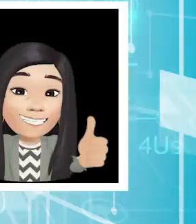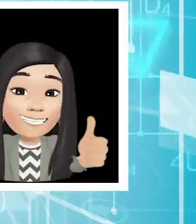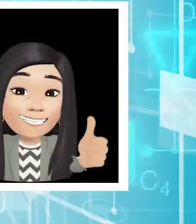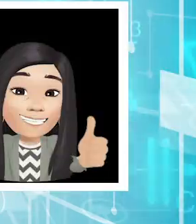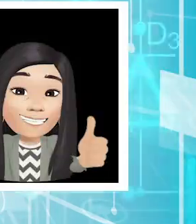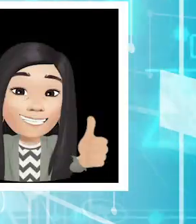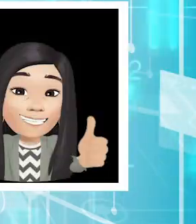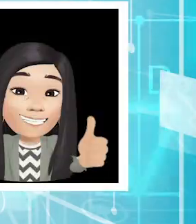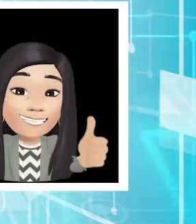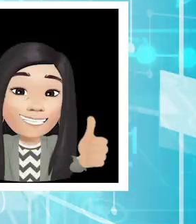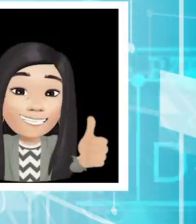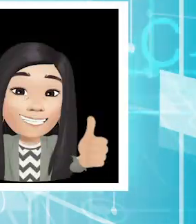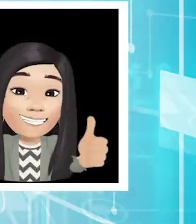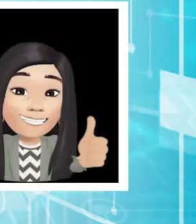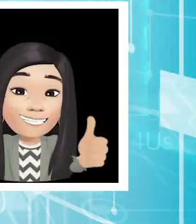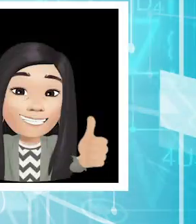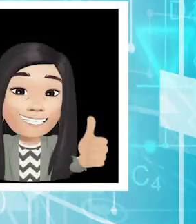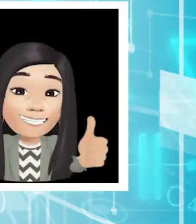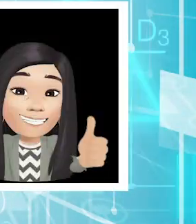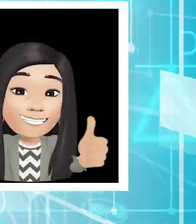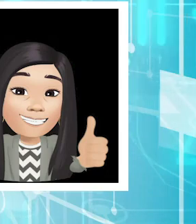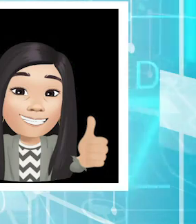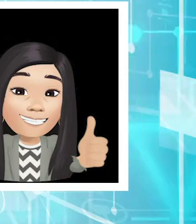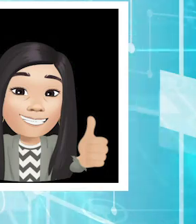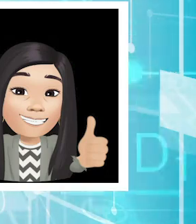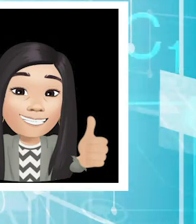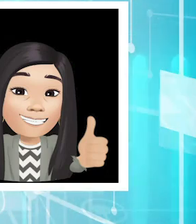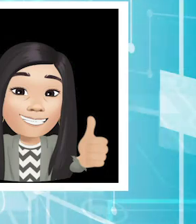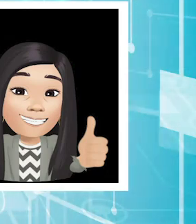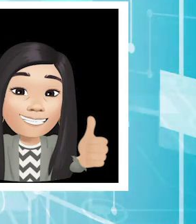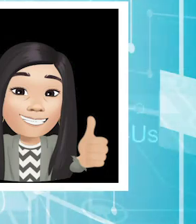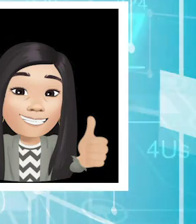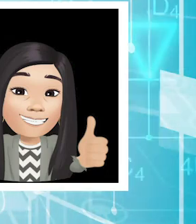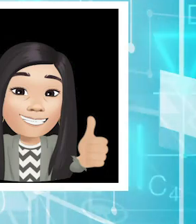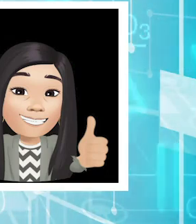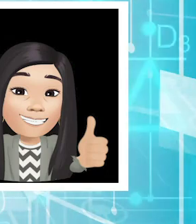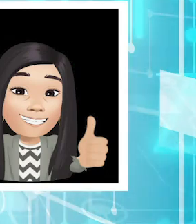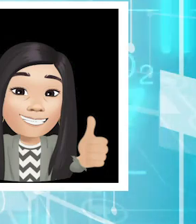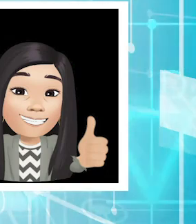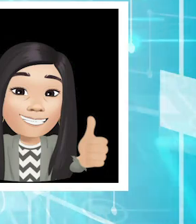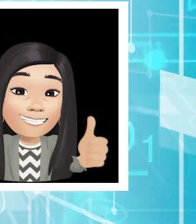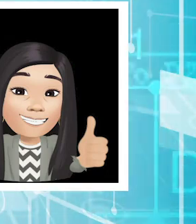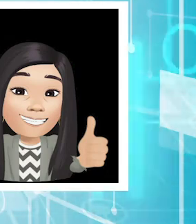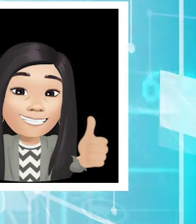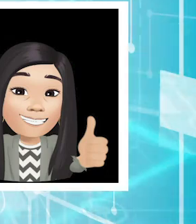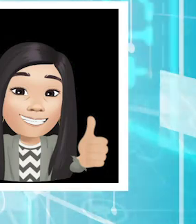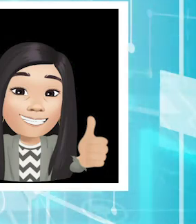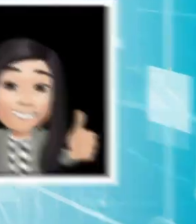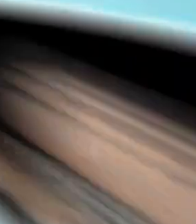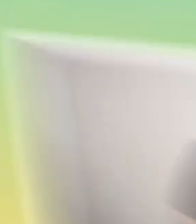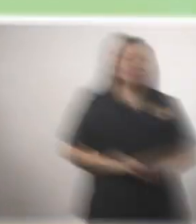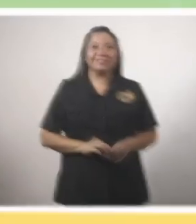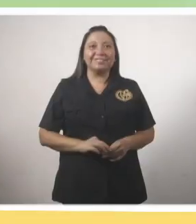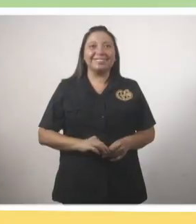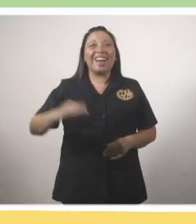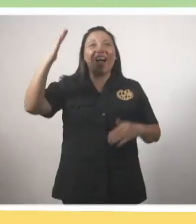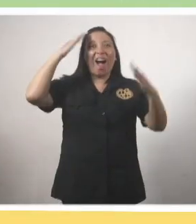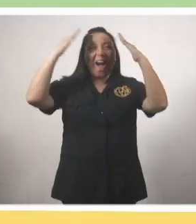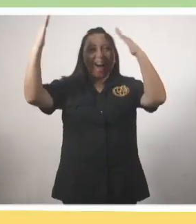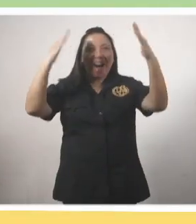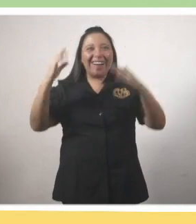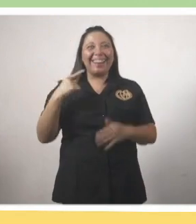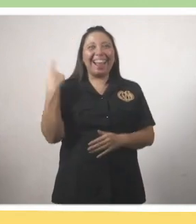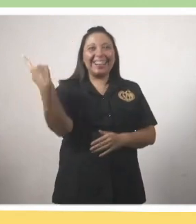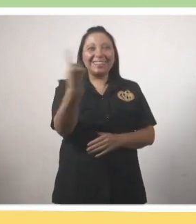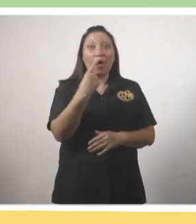Identifica si el mensaje lleva una intención expositiva Utiliza el plano cartesiano Hola, que